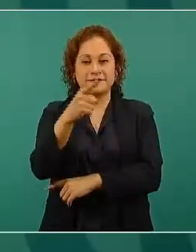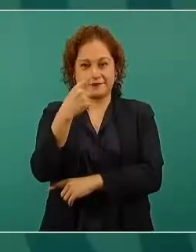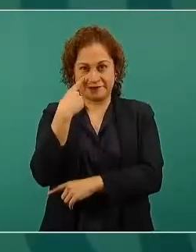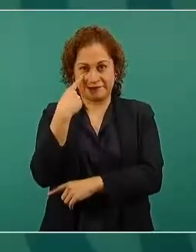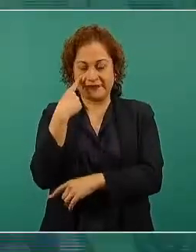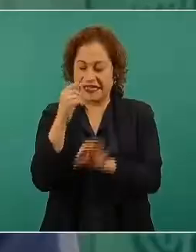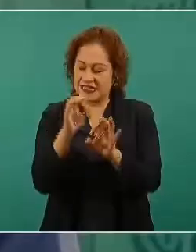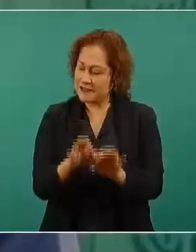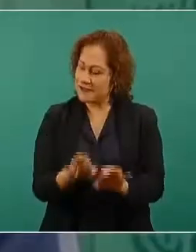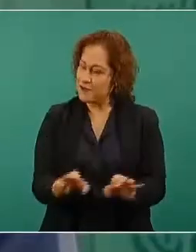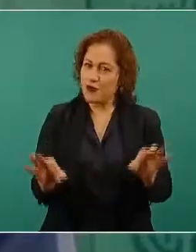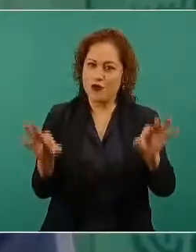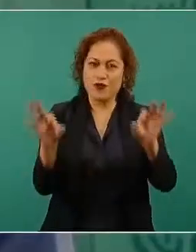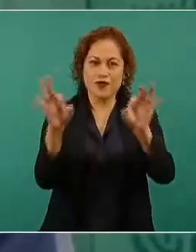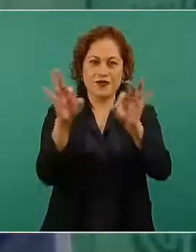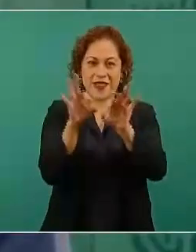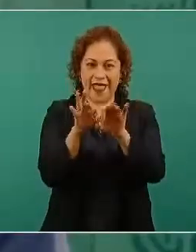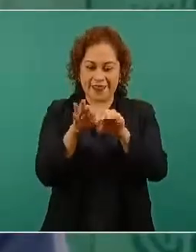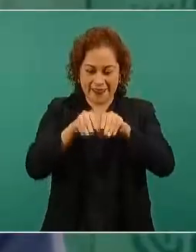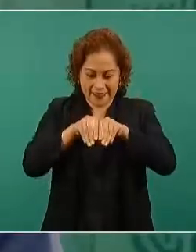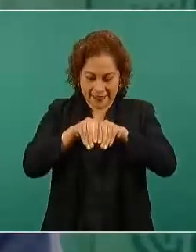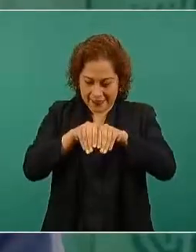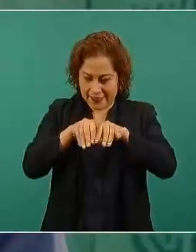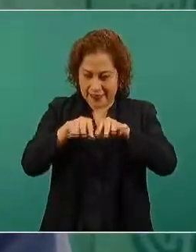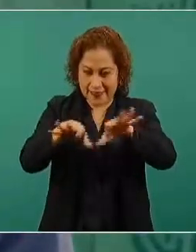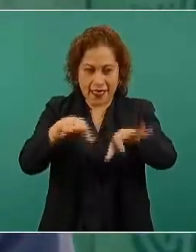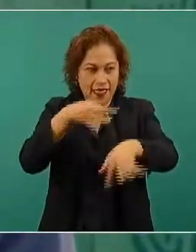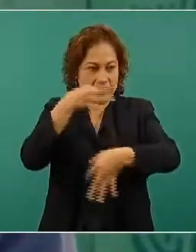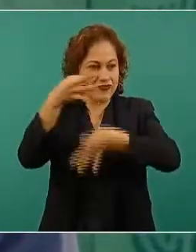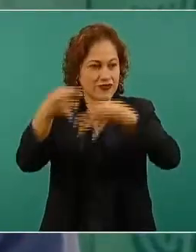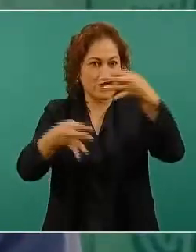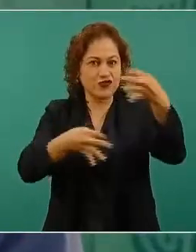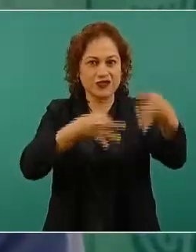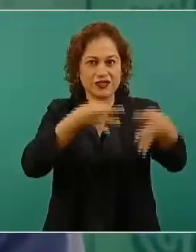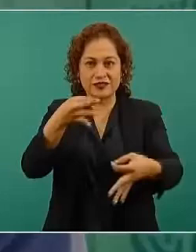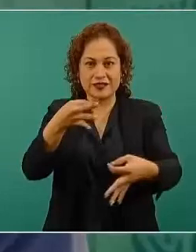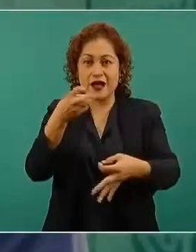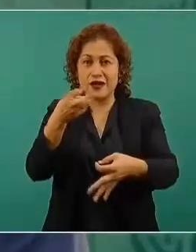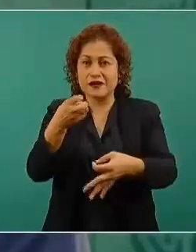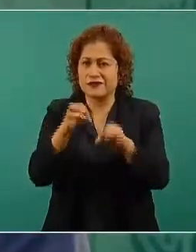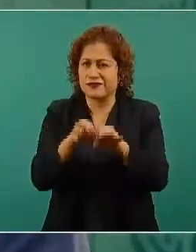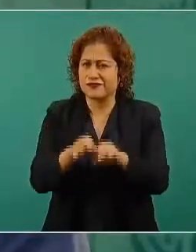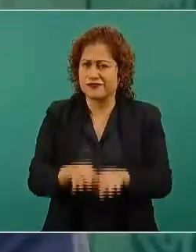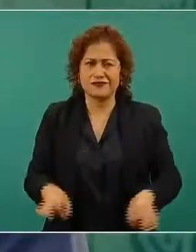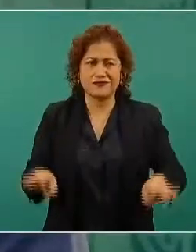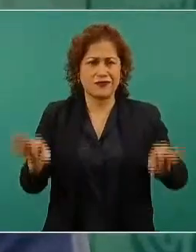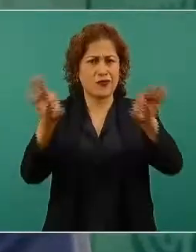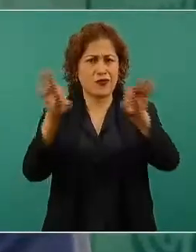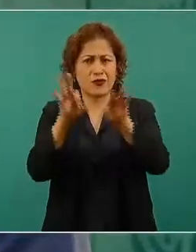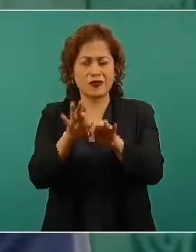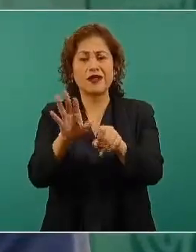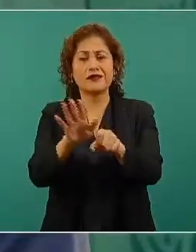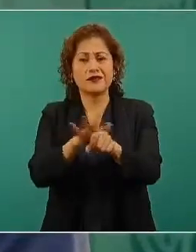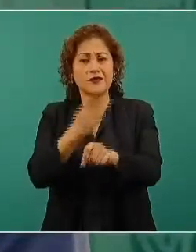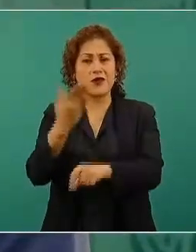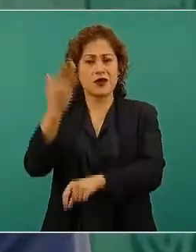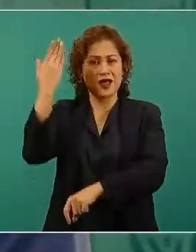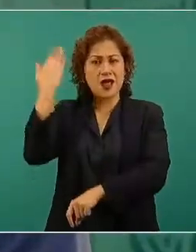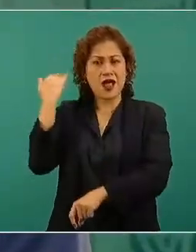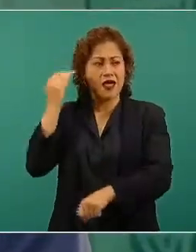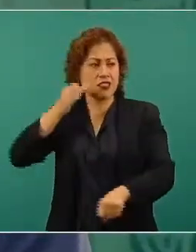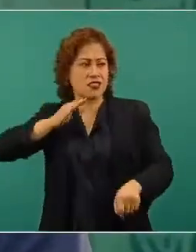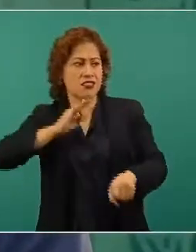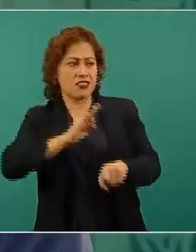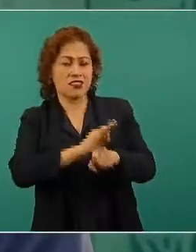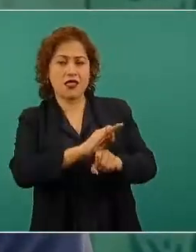como defensores de estas corporaciones que